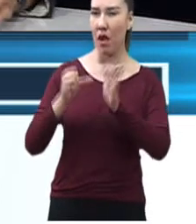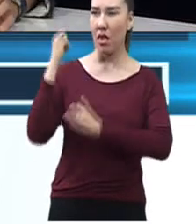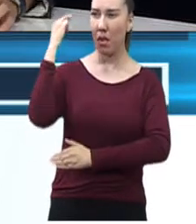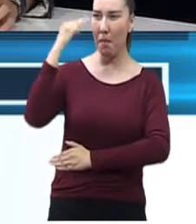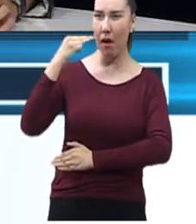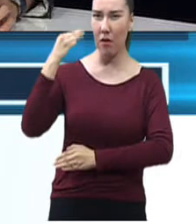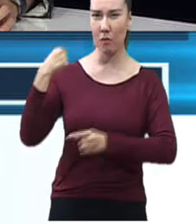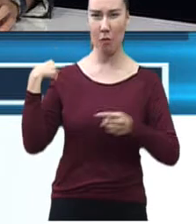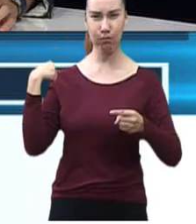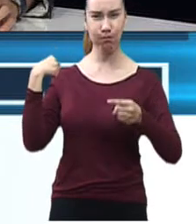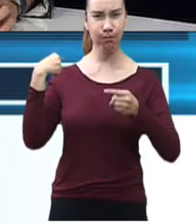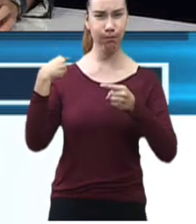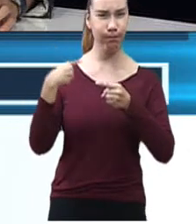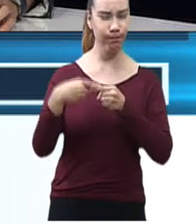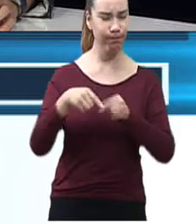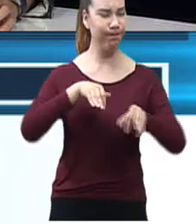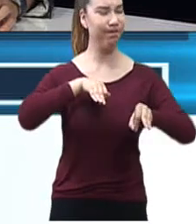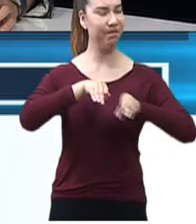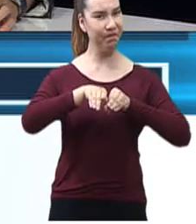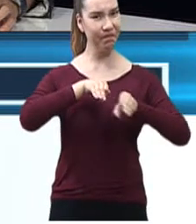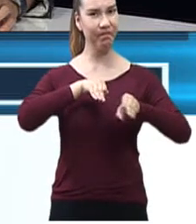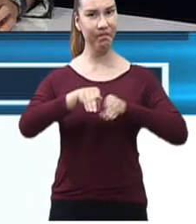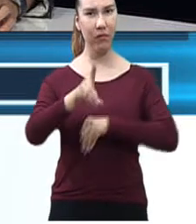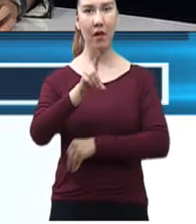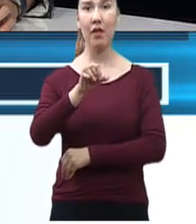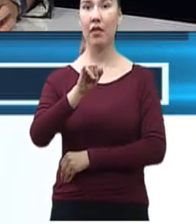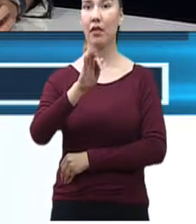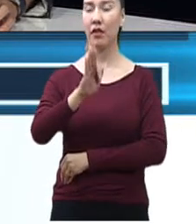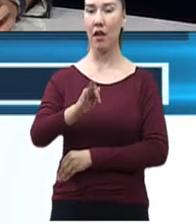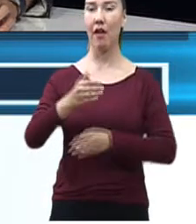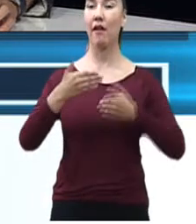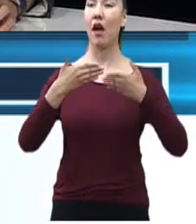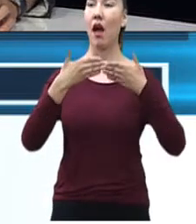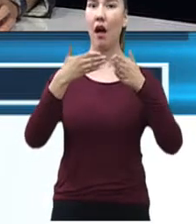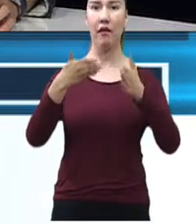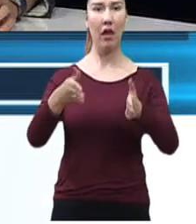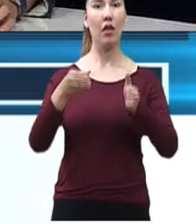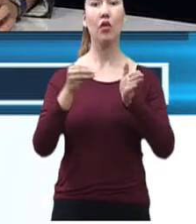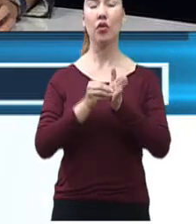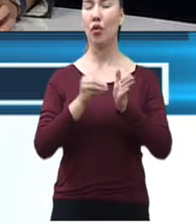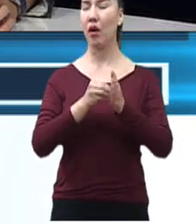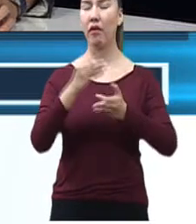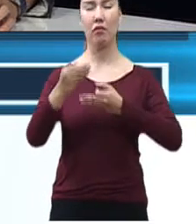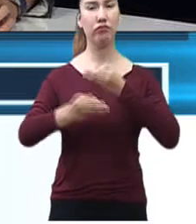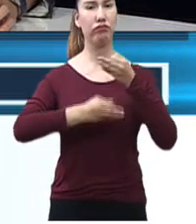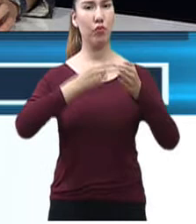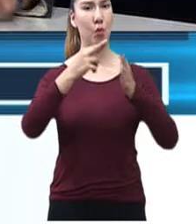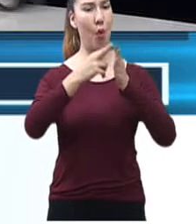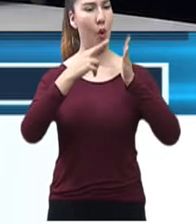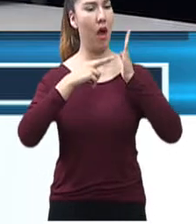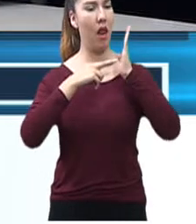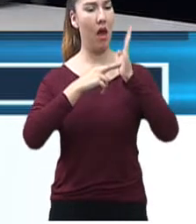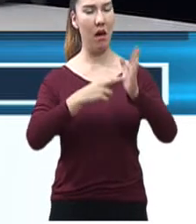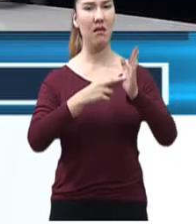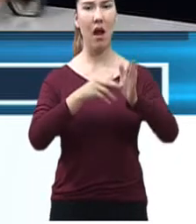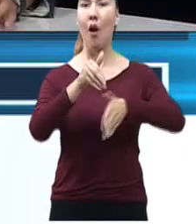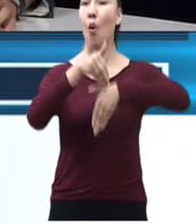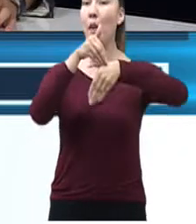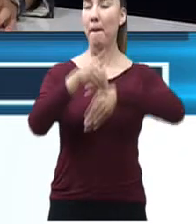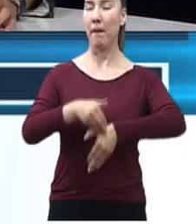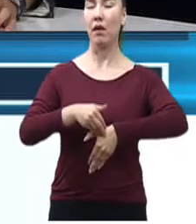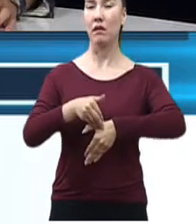puertas del DIF Municipal de Soledad siguen abiertas. Hemos tomado las medidas necesarias para que la gente pueda ingresar.